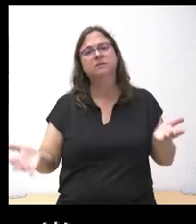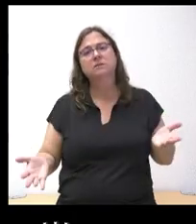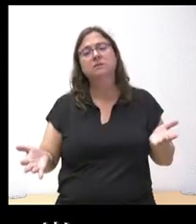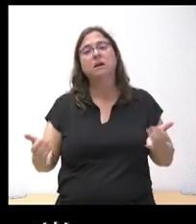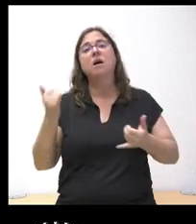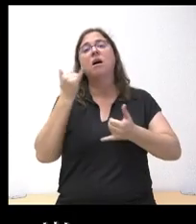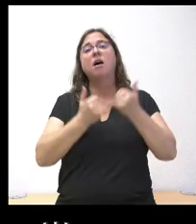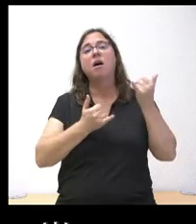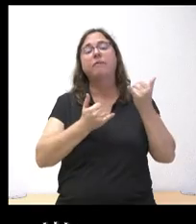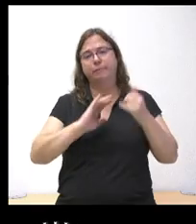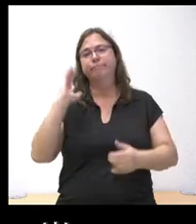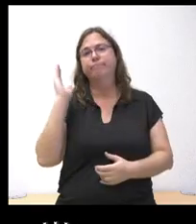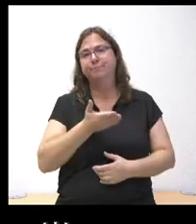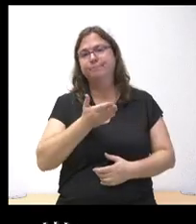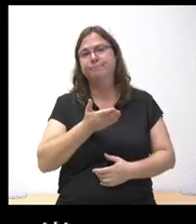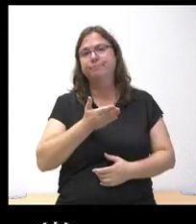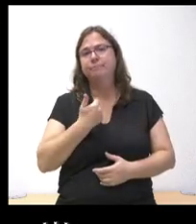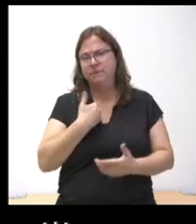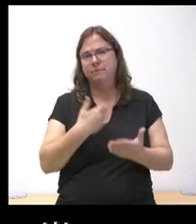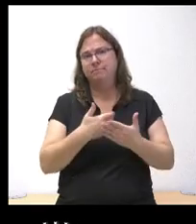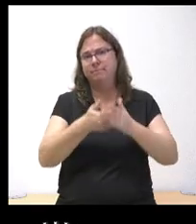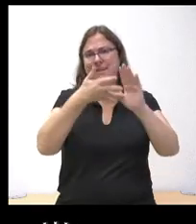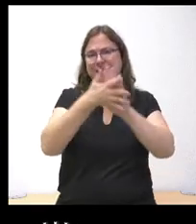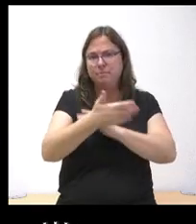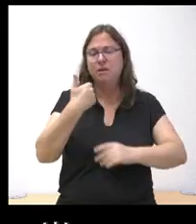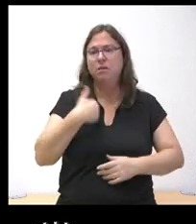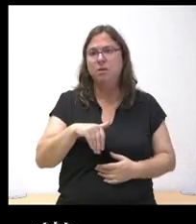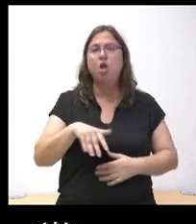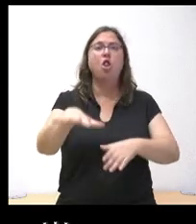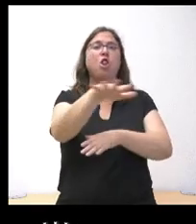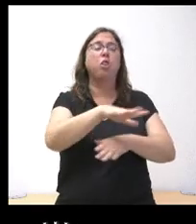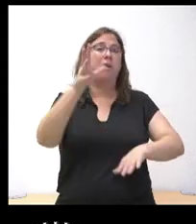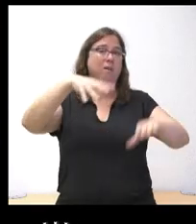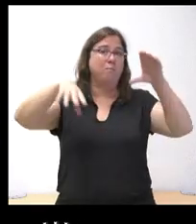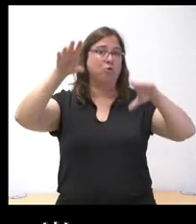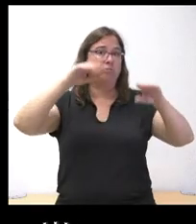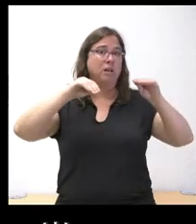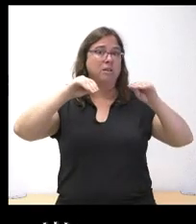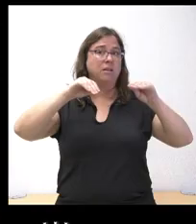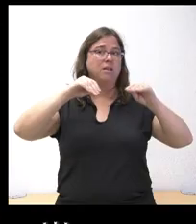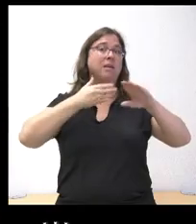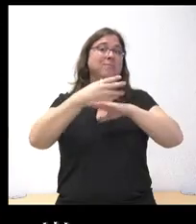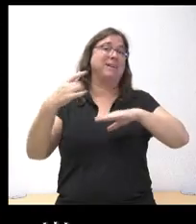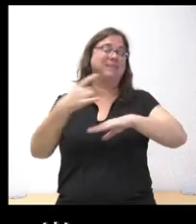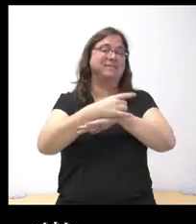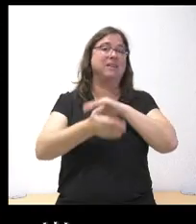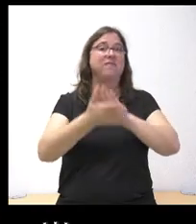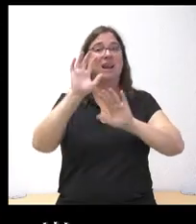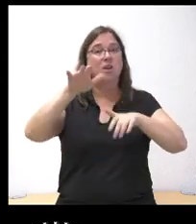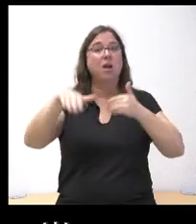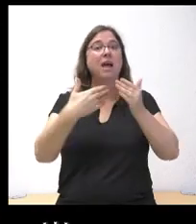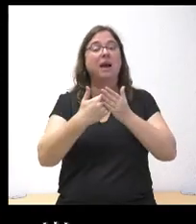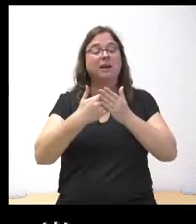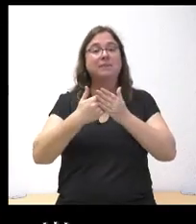causa un perjuicio que también se ha argumentado en zonas de la montaña que se comunican con ese tren hacia León, incluso en la montaña